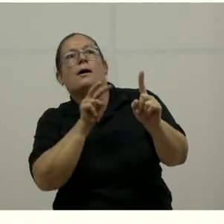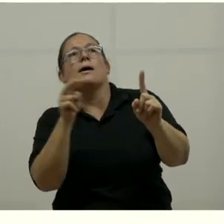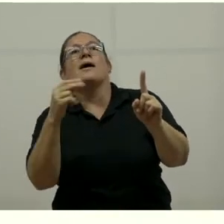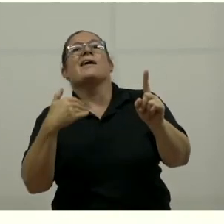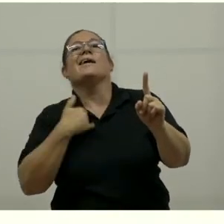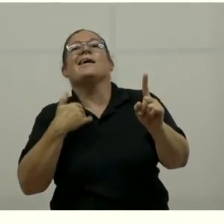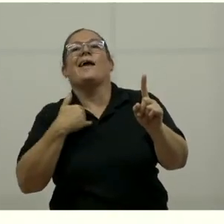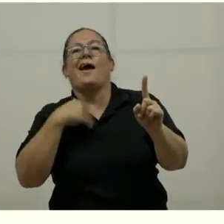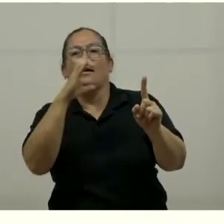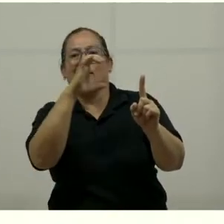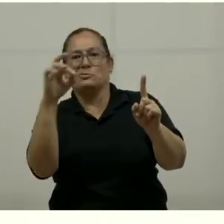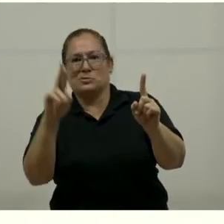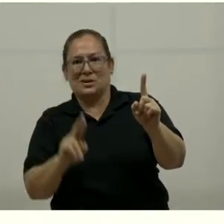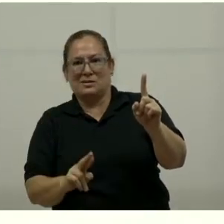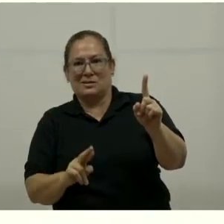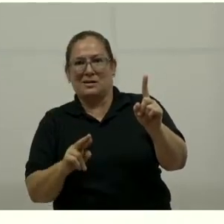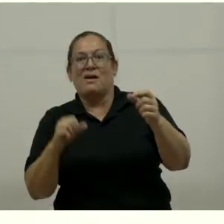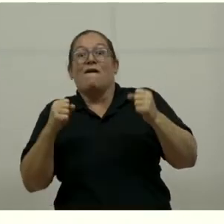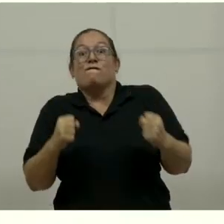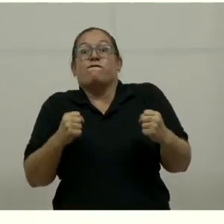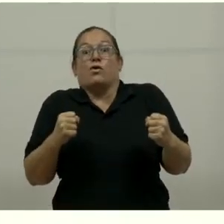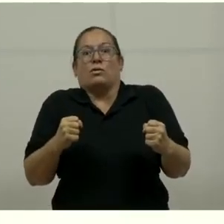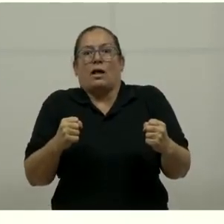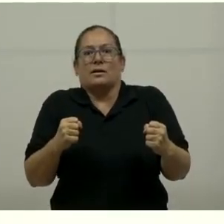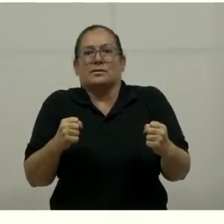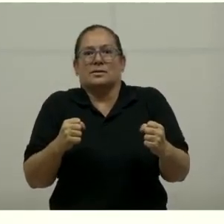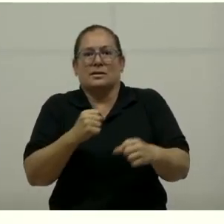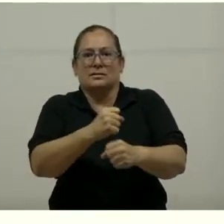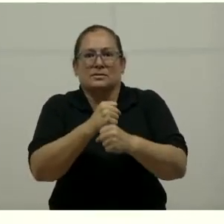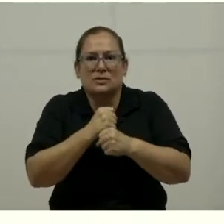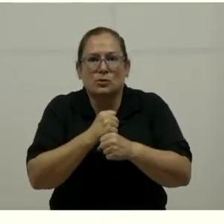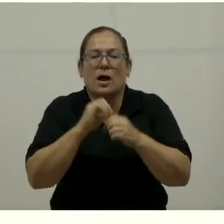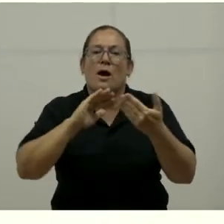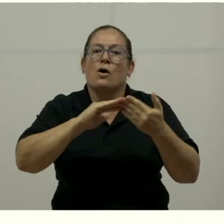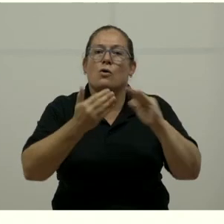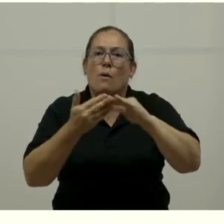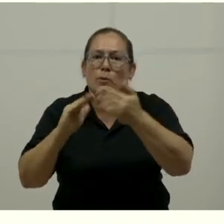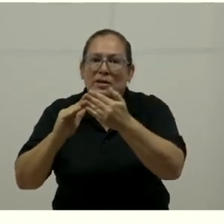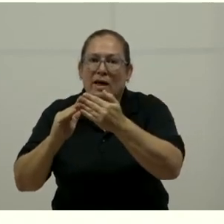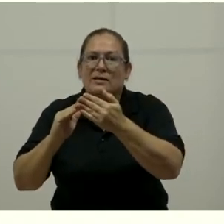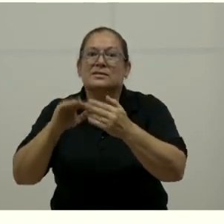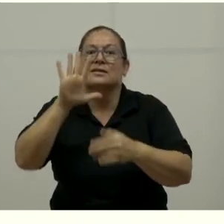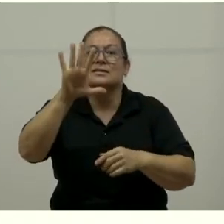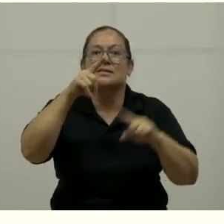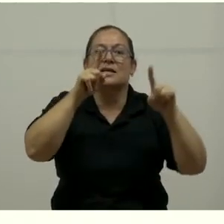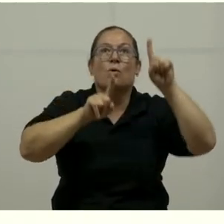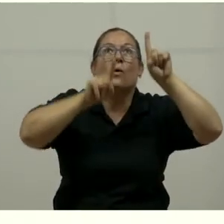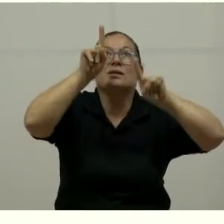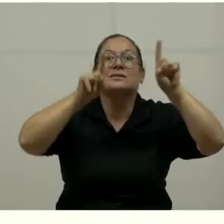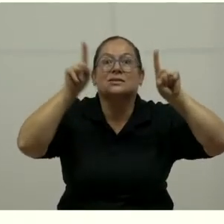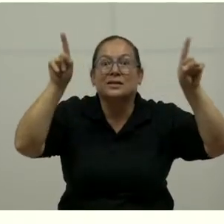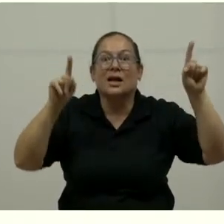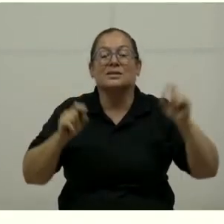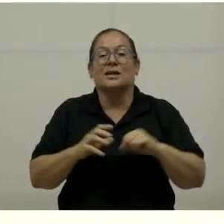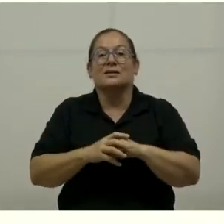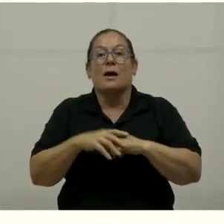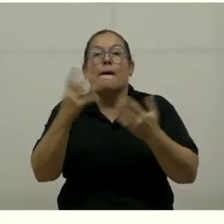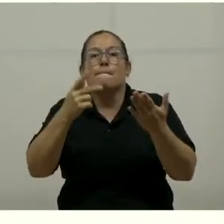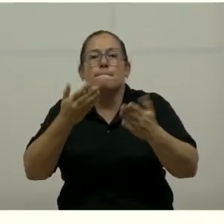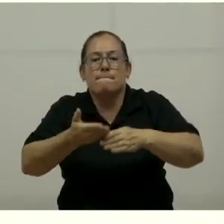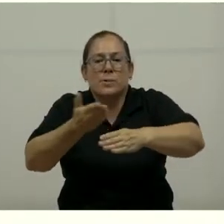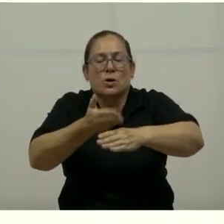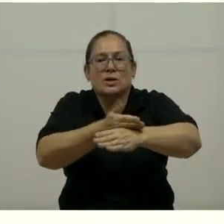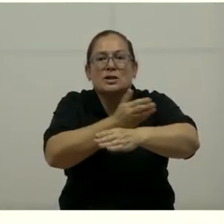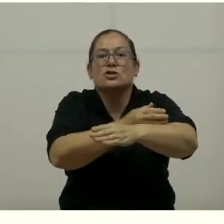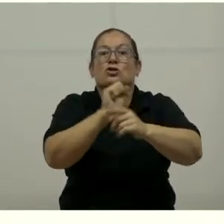en Costa Rica. Fortalecer nuestras comunidades para que sean comunidades cinco estrellas. Donde se genera el progreso social y el bien